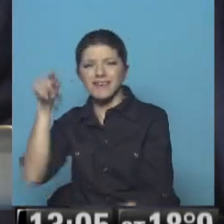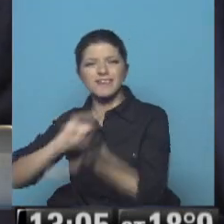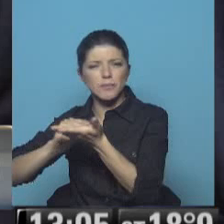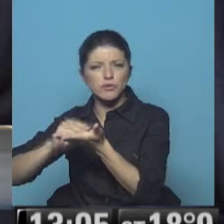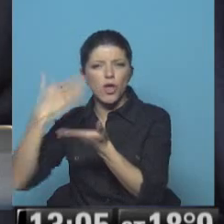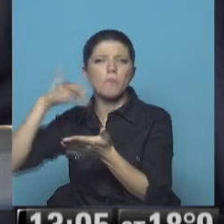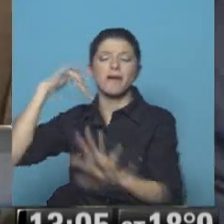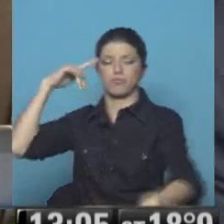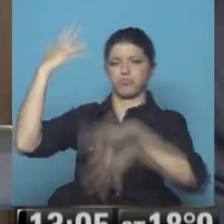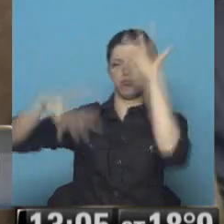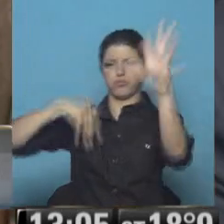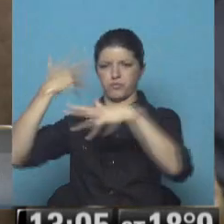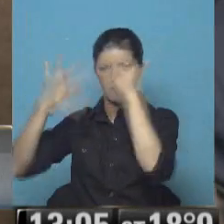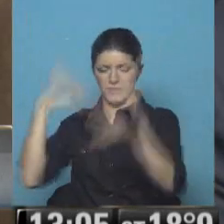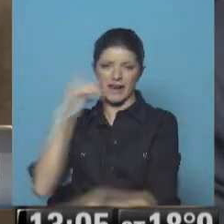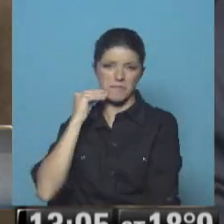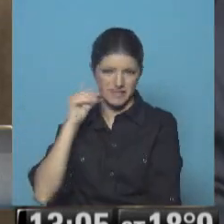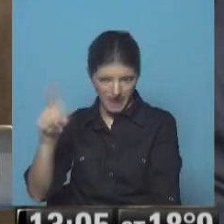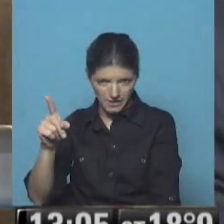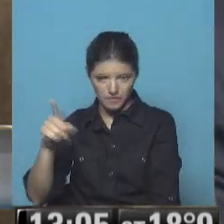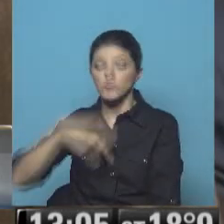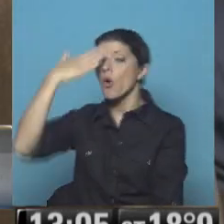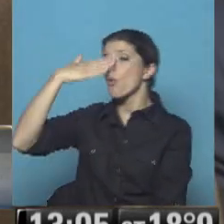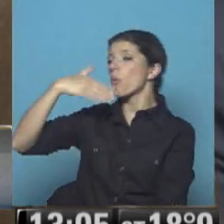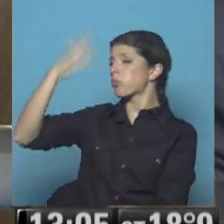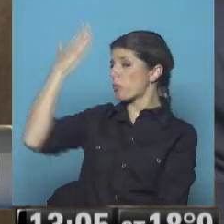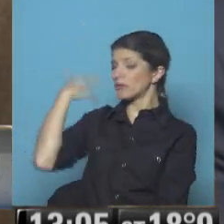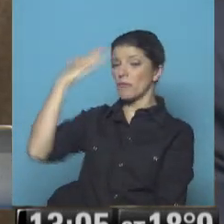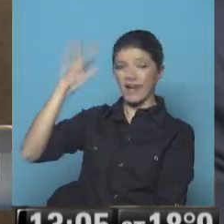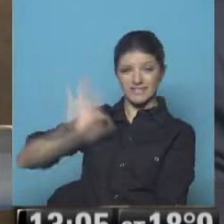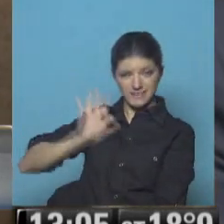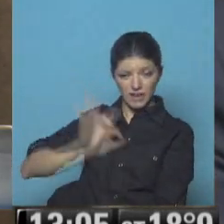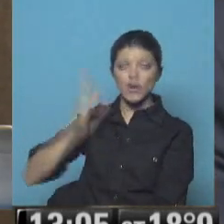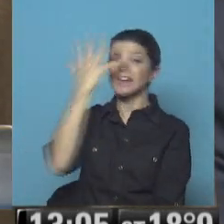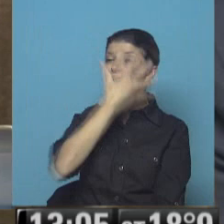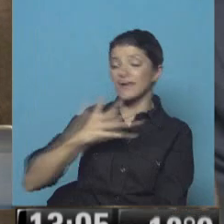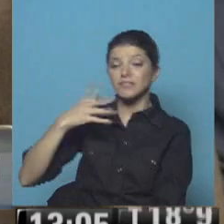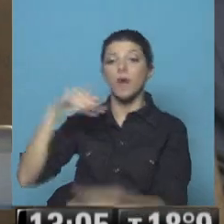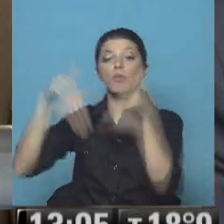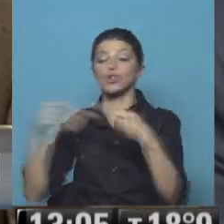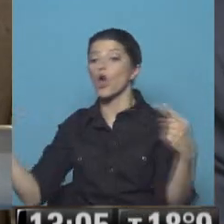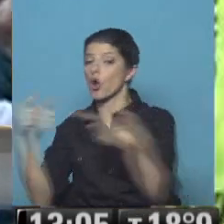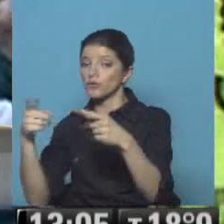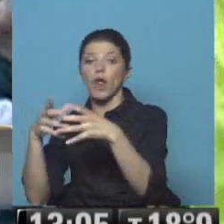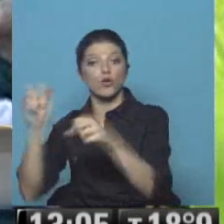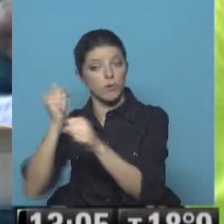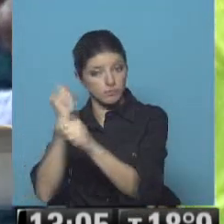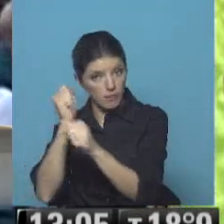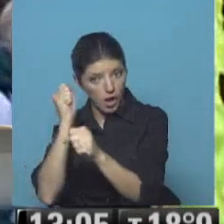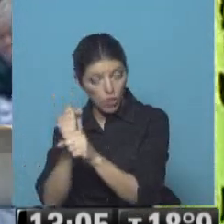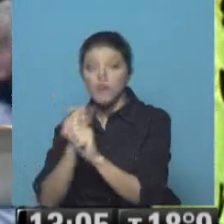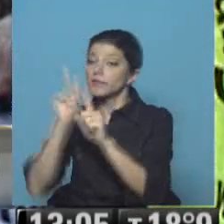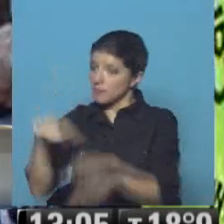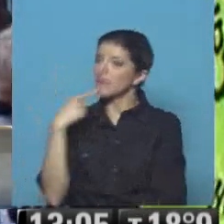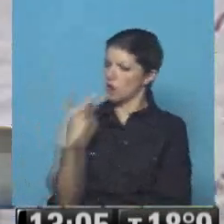rebelde del Parlamento británico. En los últimos 15 años, votó 500 veces en contra de la línea laborista, incluido su